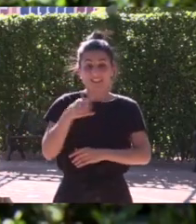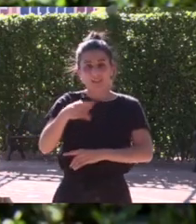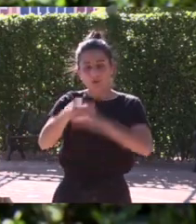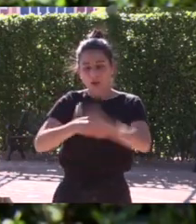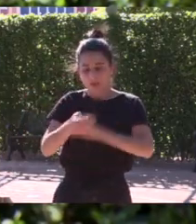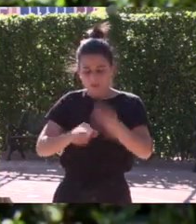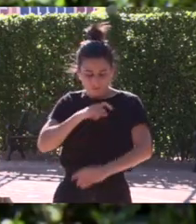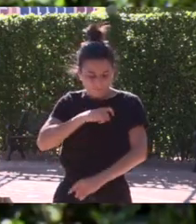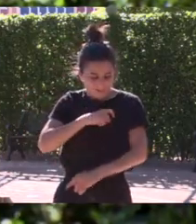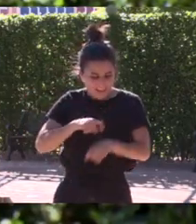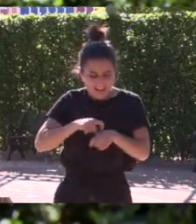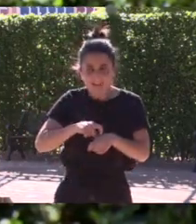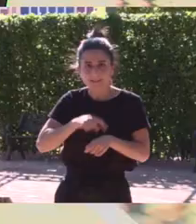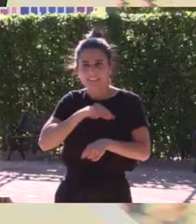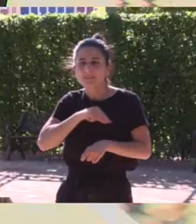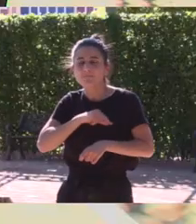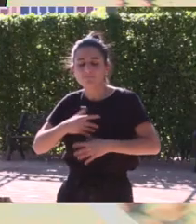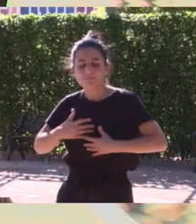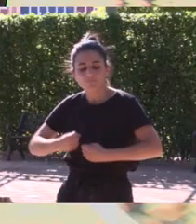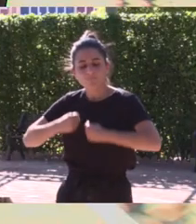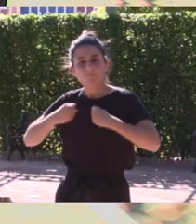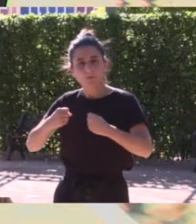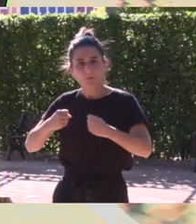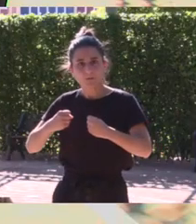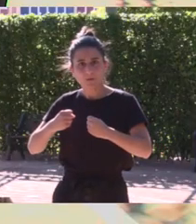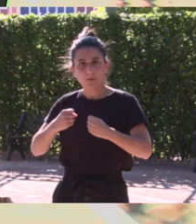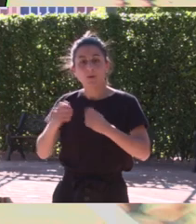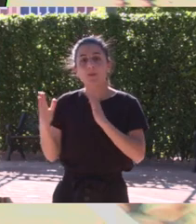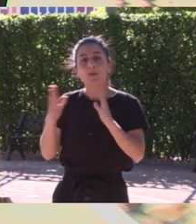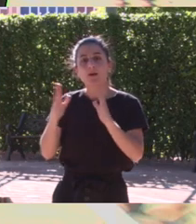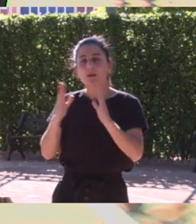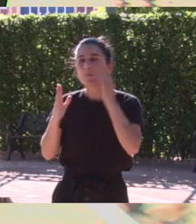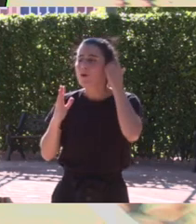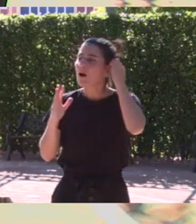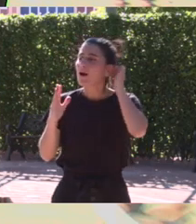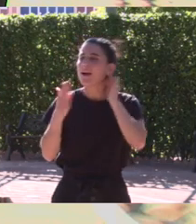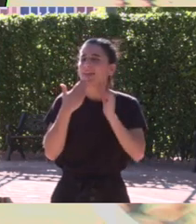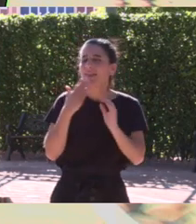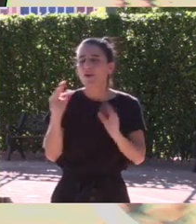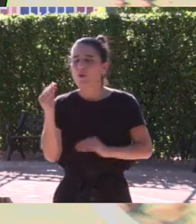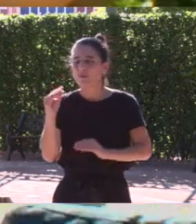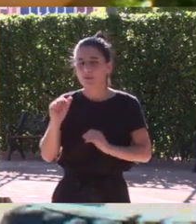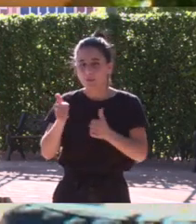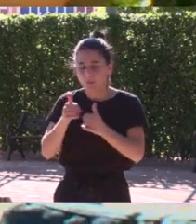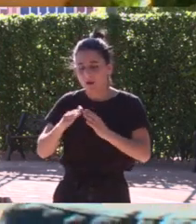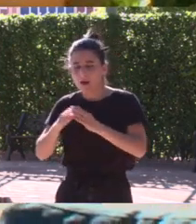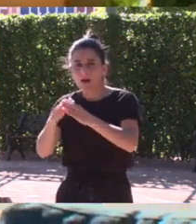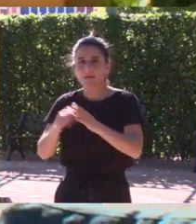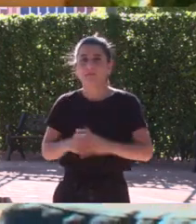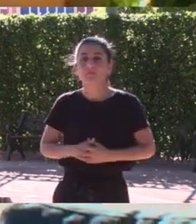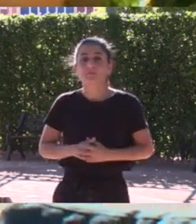forja el carácter de cualquier persona sobre todo cuando empiezan a navegar en edades en edades tempranas